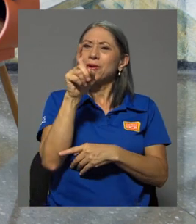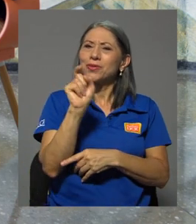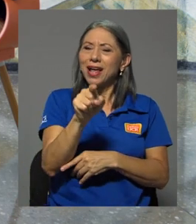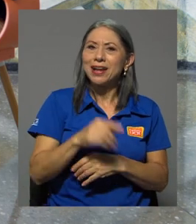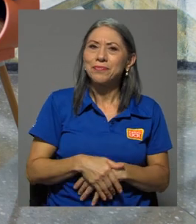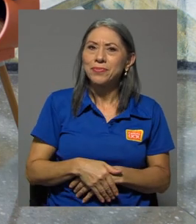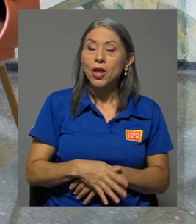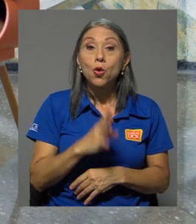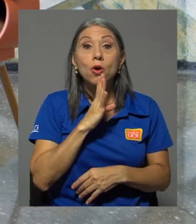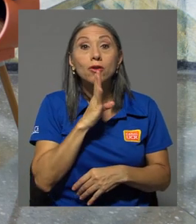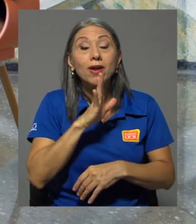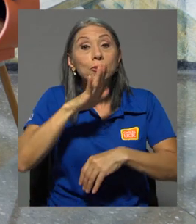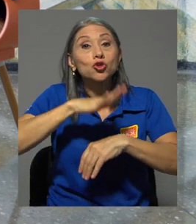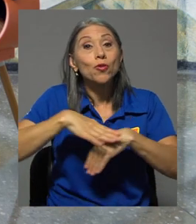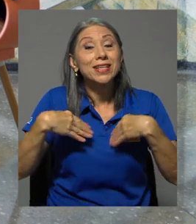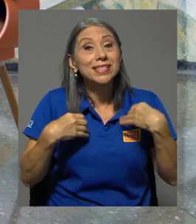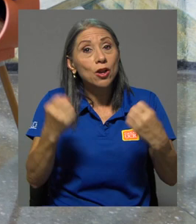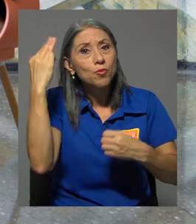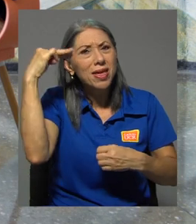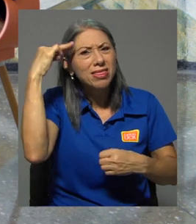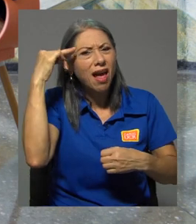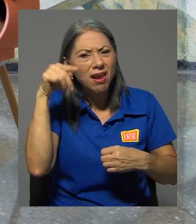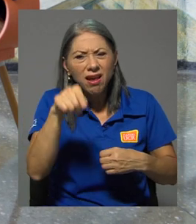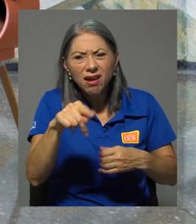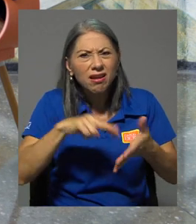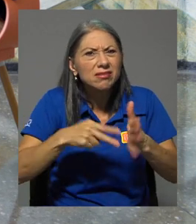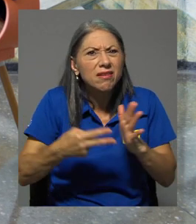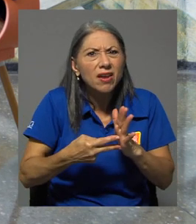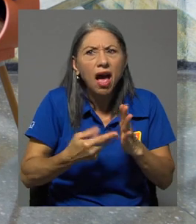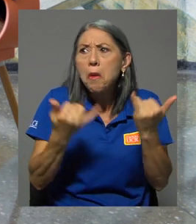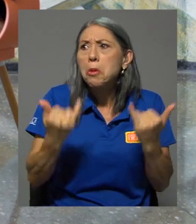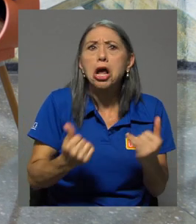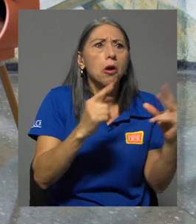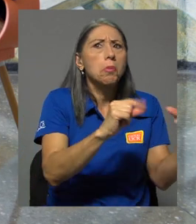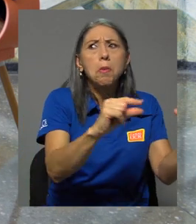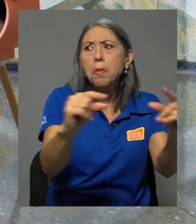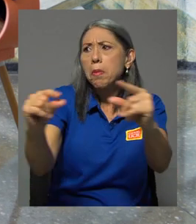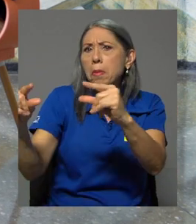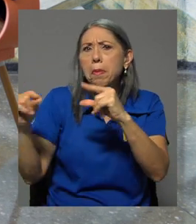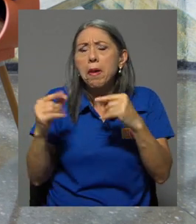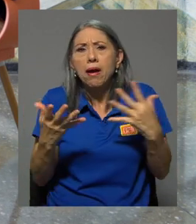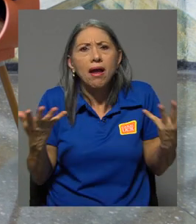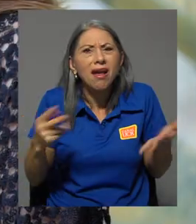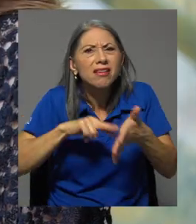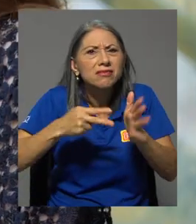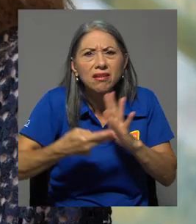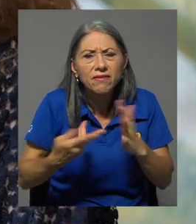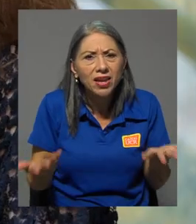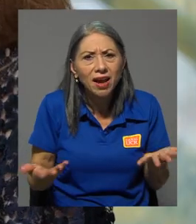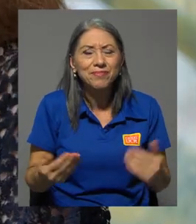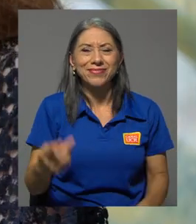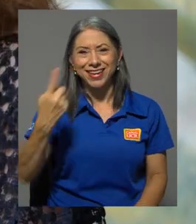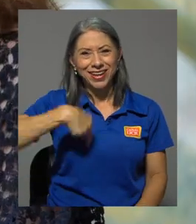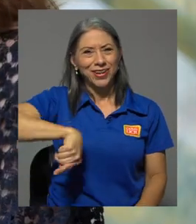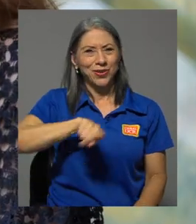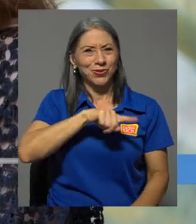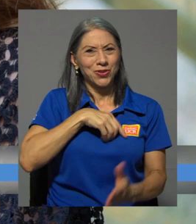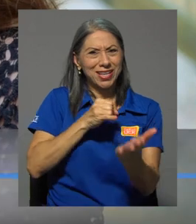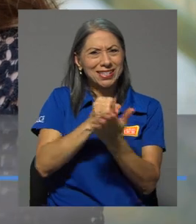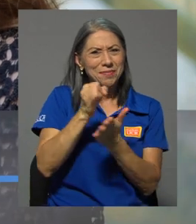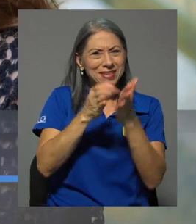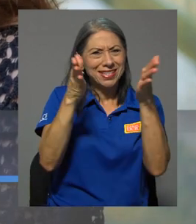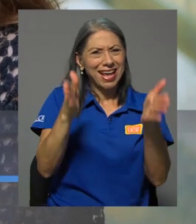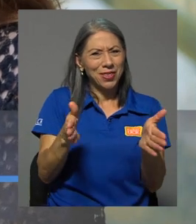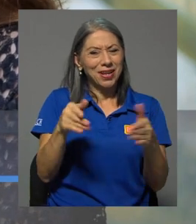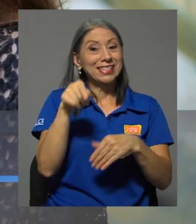¿a qué nos referimos cuando hablamos de salud mental? Porque ahora todo mundo habla de salud mental. Sí, a nosotras como investigadoras eso